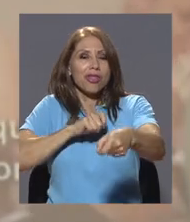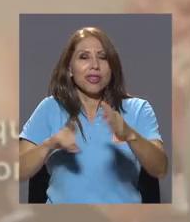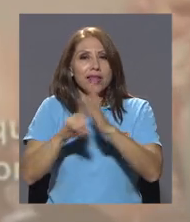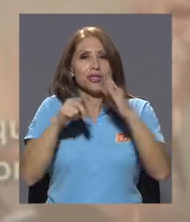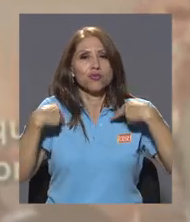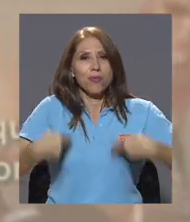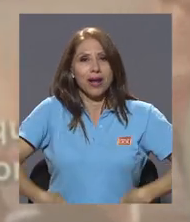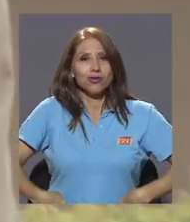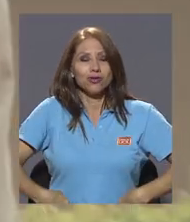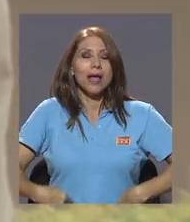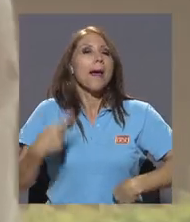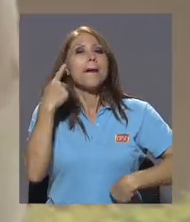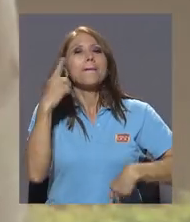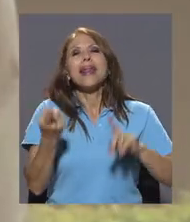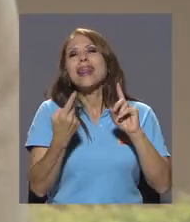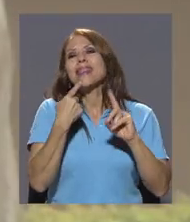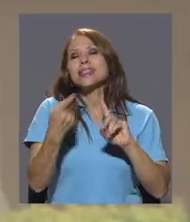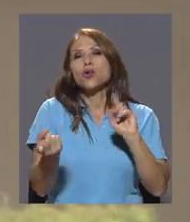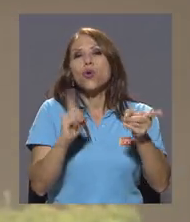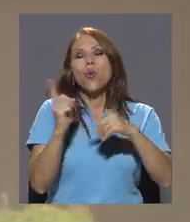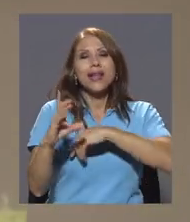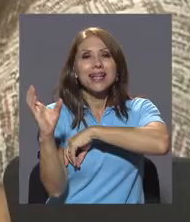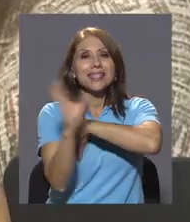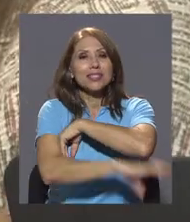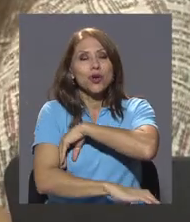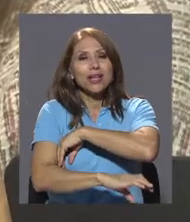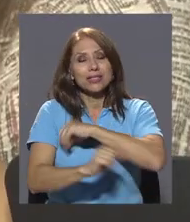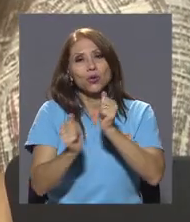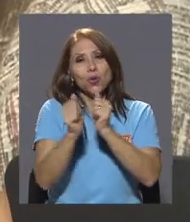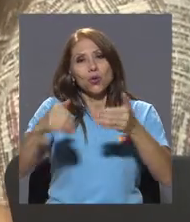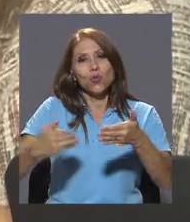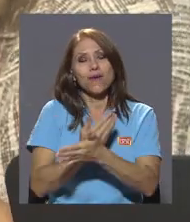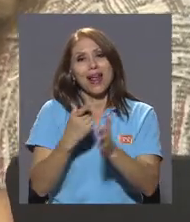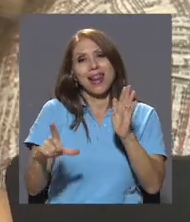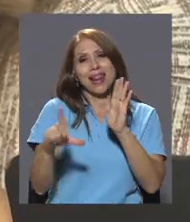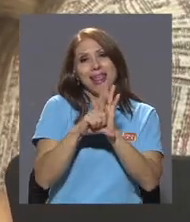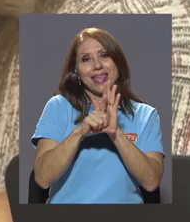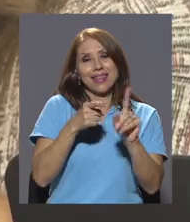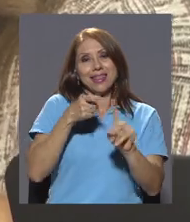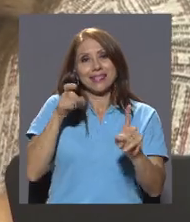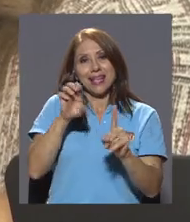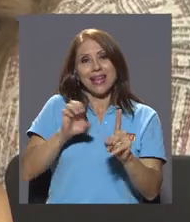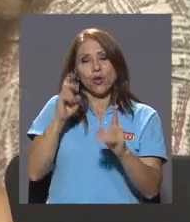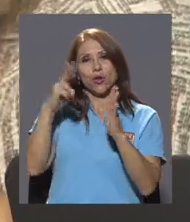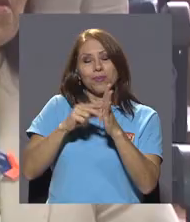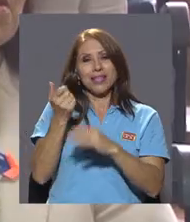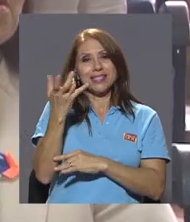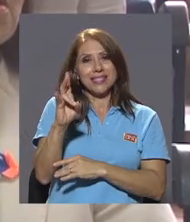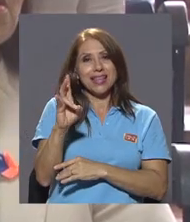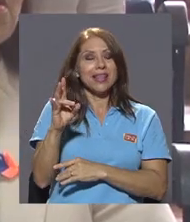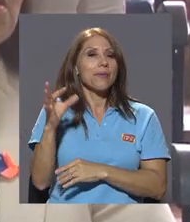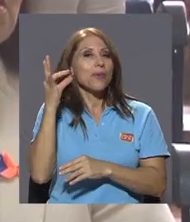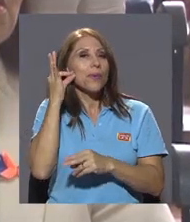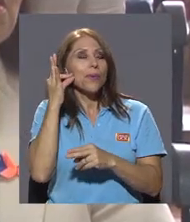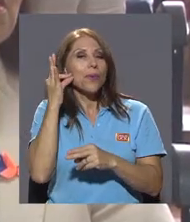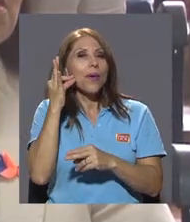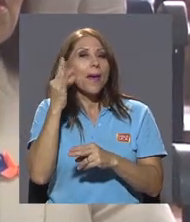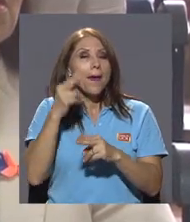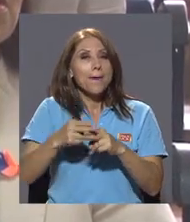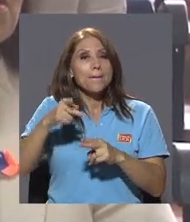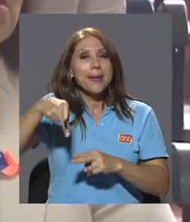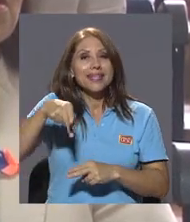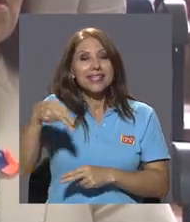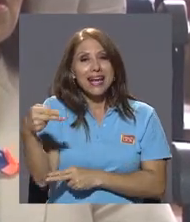las sanciones establecidas por la nueva ley de relaciones impropias que rige desde enero de 2017, Patricia Hernández, gerente técnica del